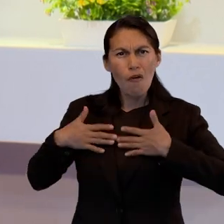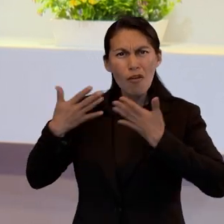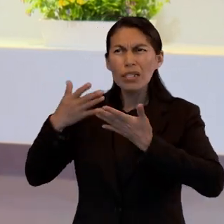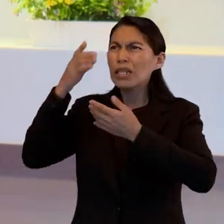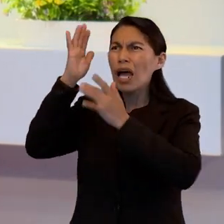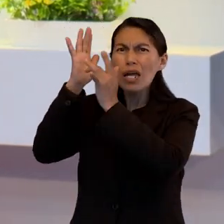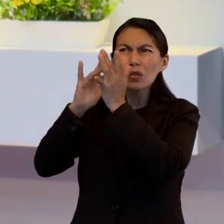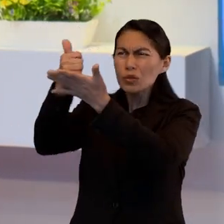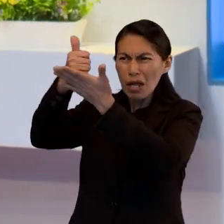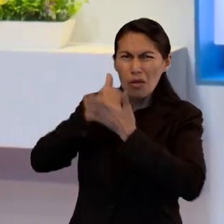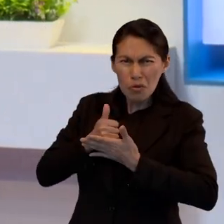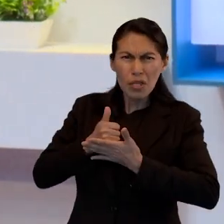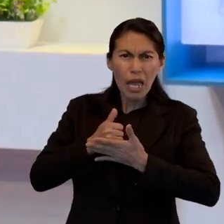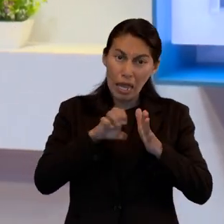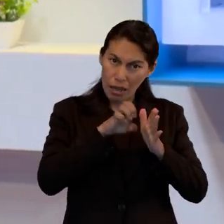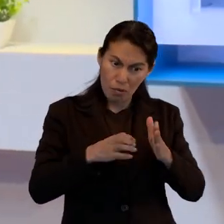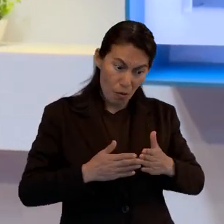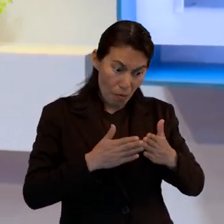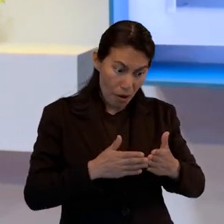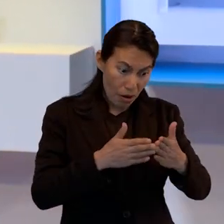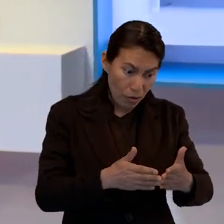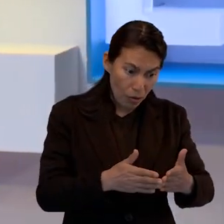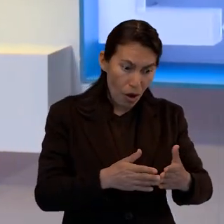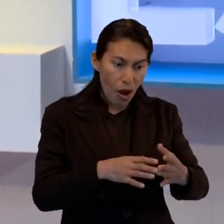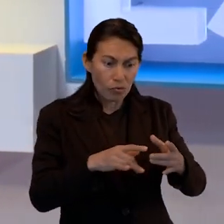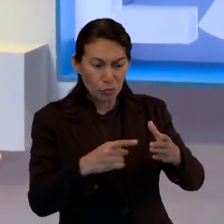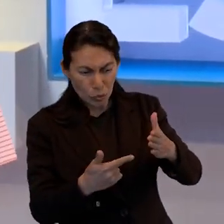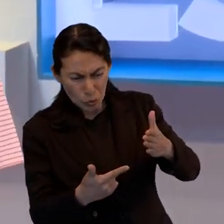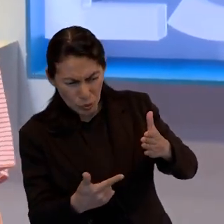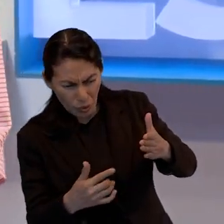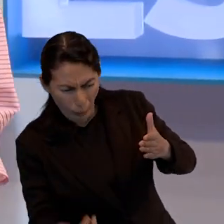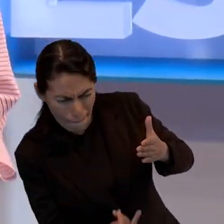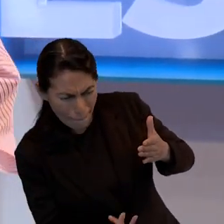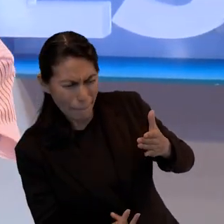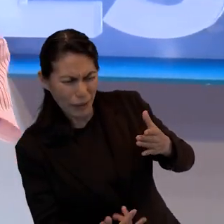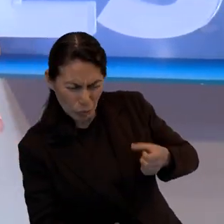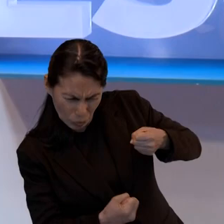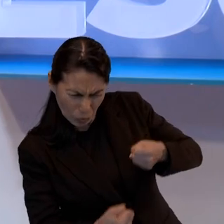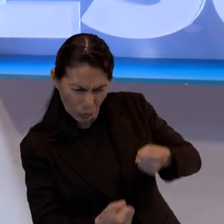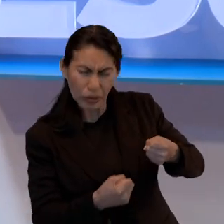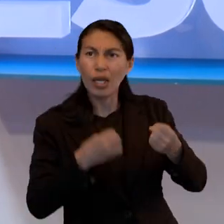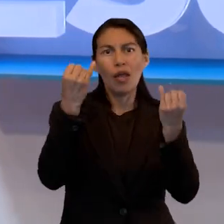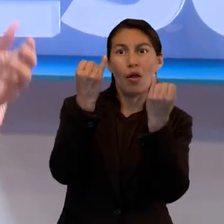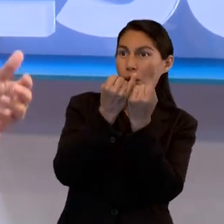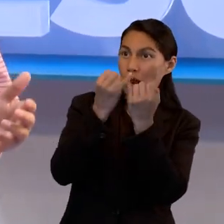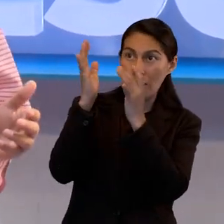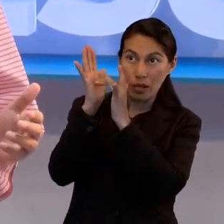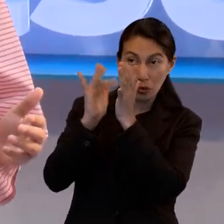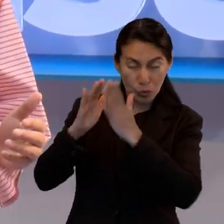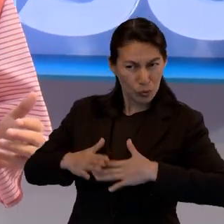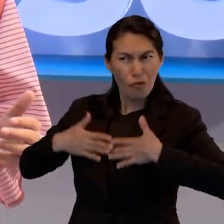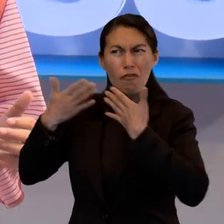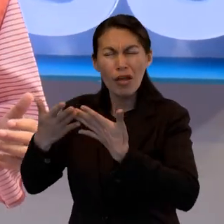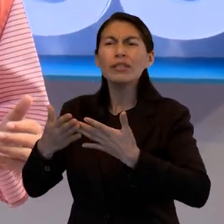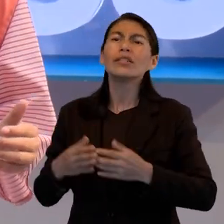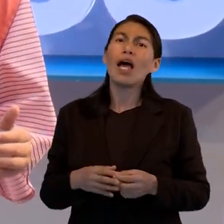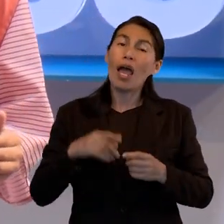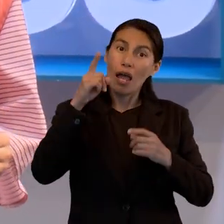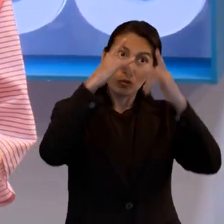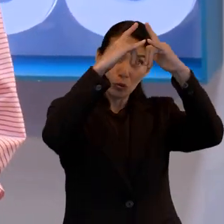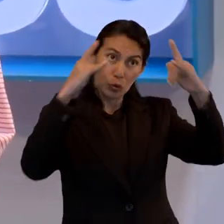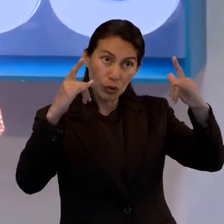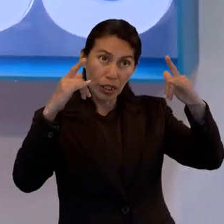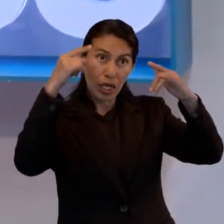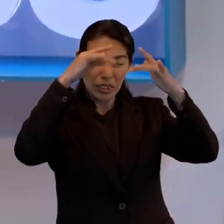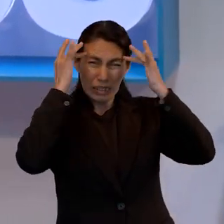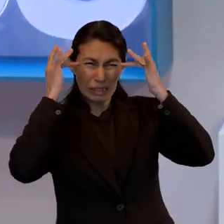Tenemos como firme y segura ancla del alma, una esperanza que penetra hasta detrás de la cortina del santuario, hasta